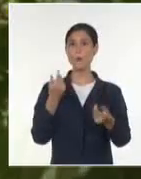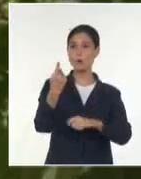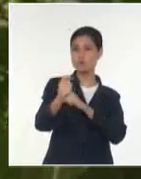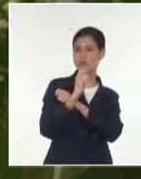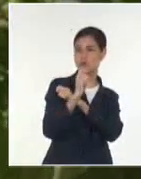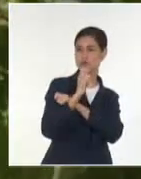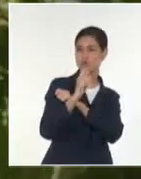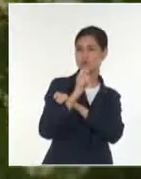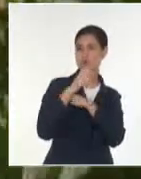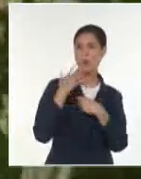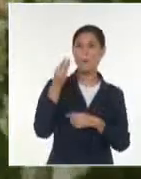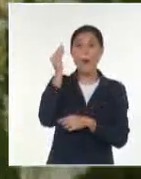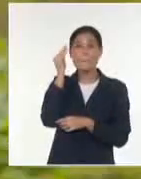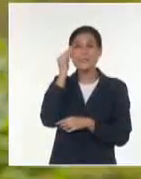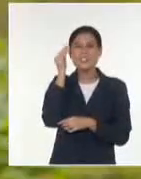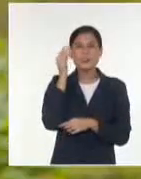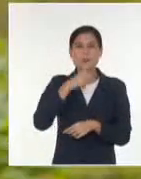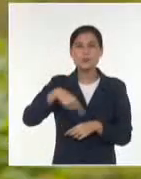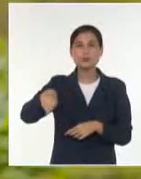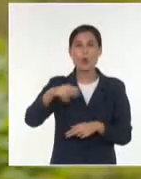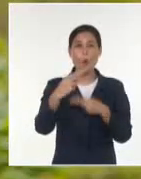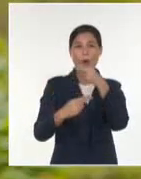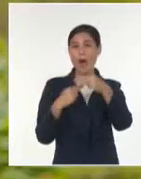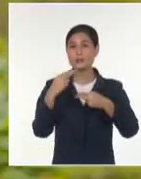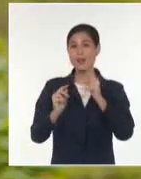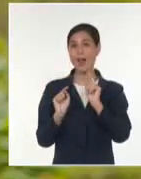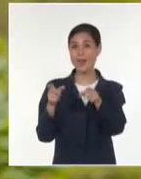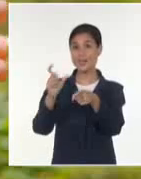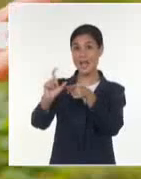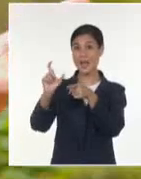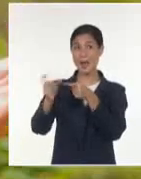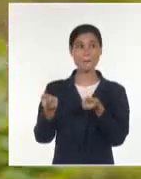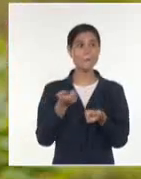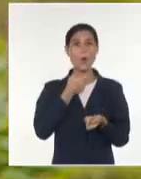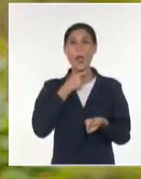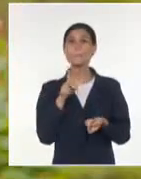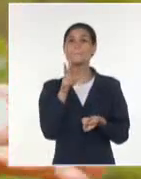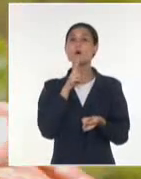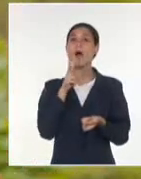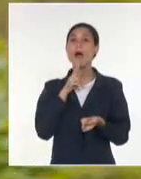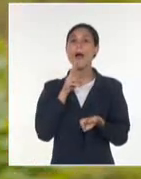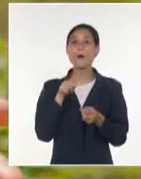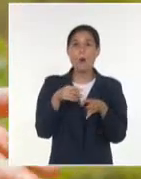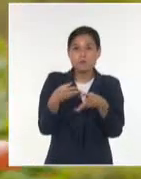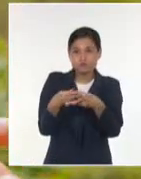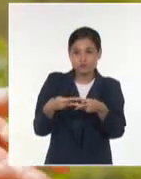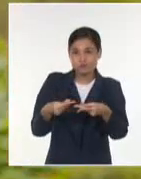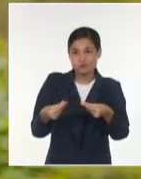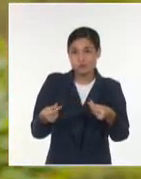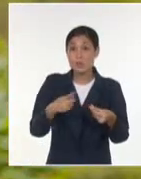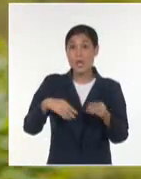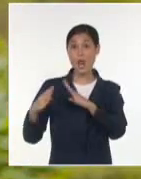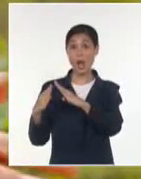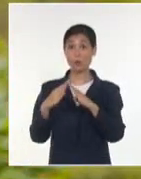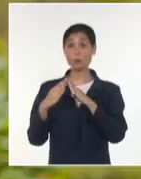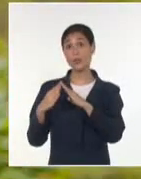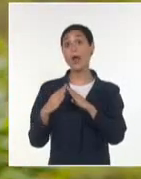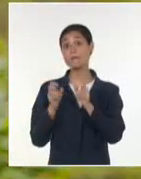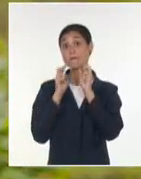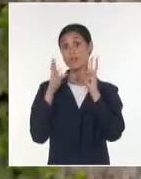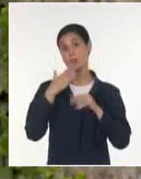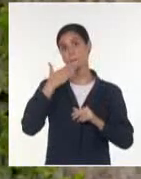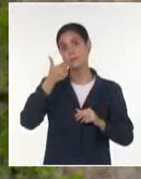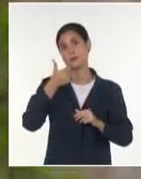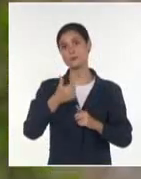que favorezcan la concentración del agua en los suelos para que la sociedad, la comunidad que vive aquí tenga una mejor calidad de vida en